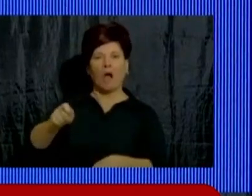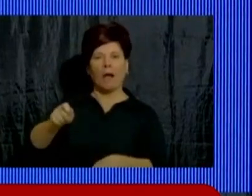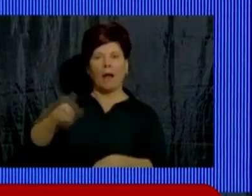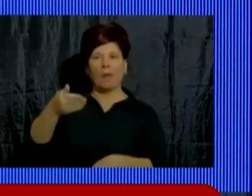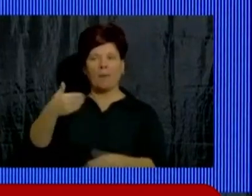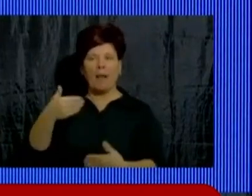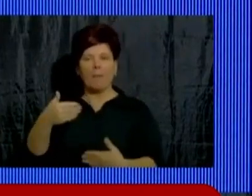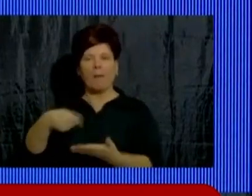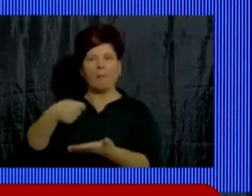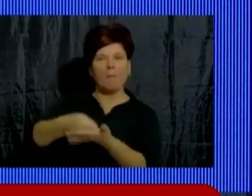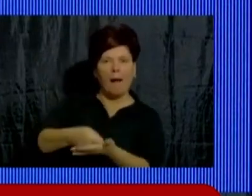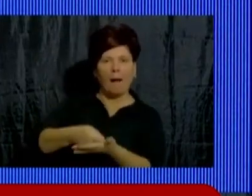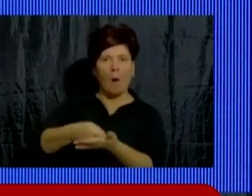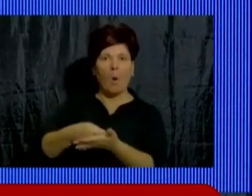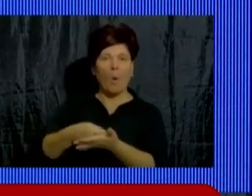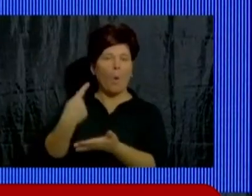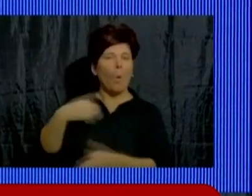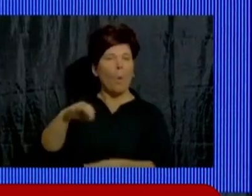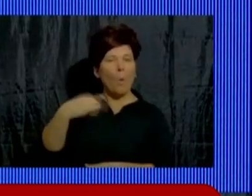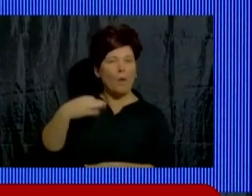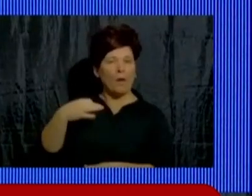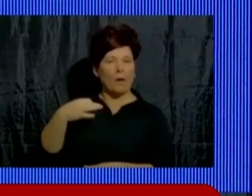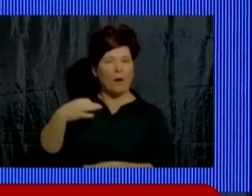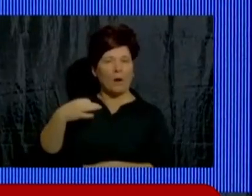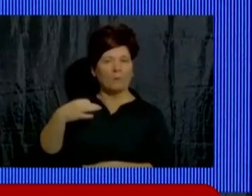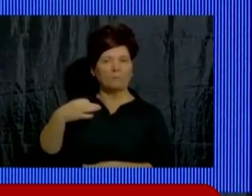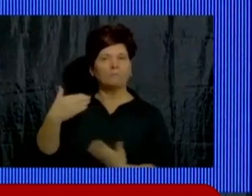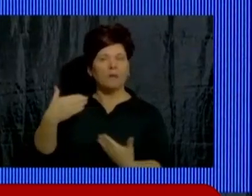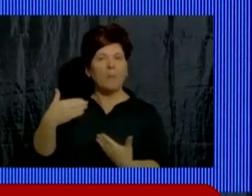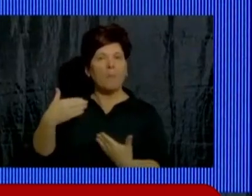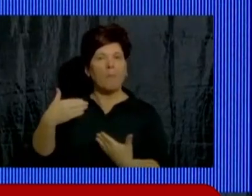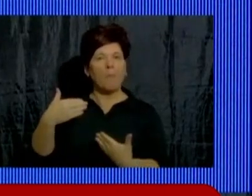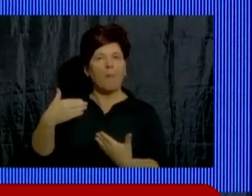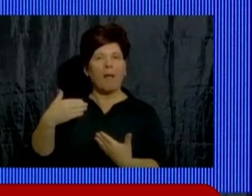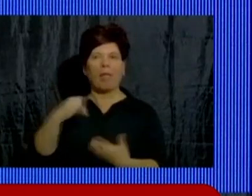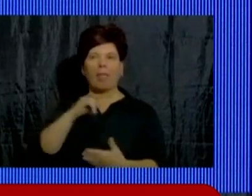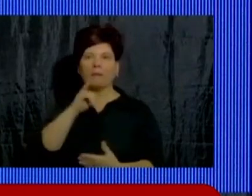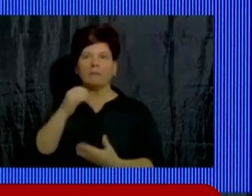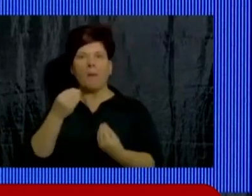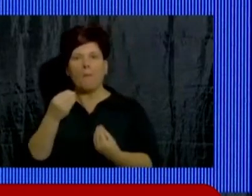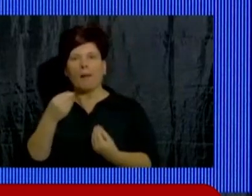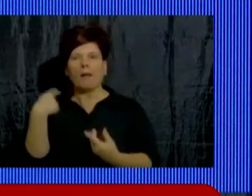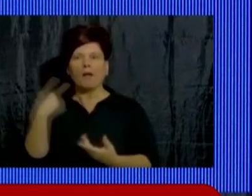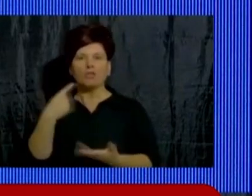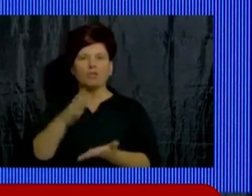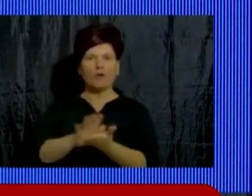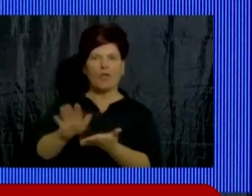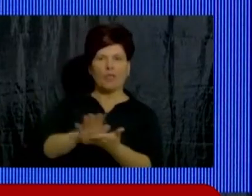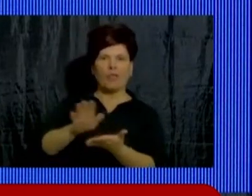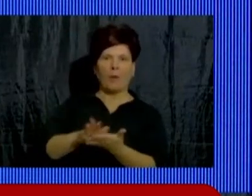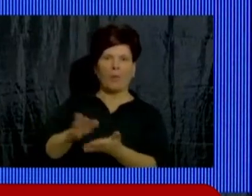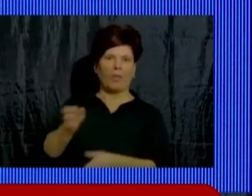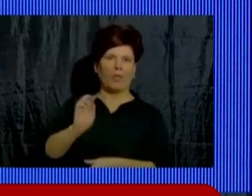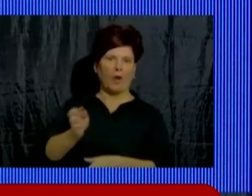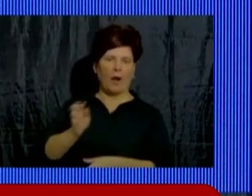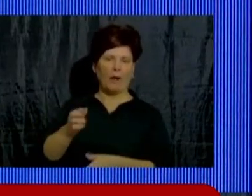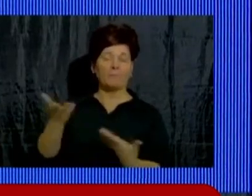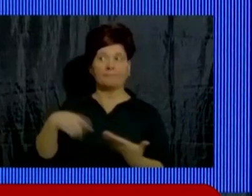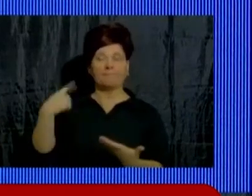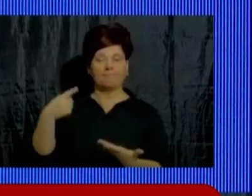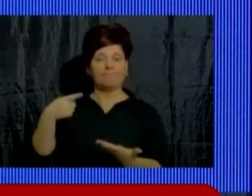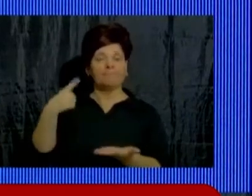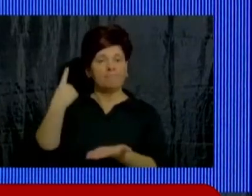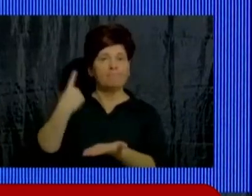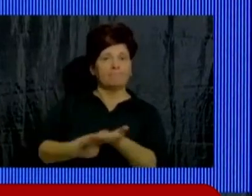de ser el único Estado municipal en la Argentina que tiene que explicar por qué tiene una deuda en dólares. Estas decisiones nos